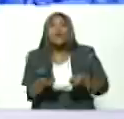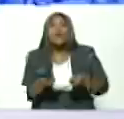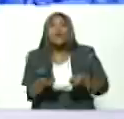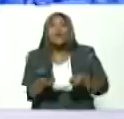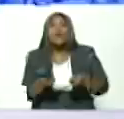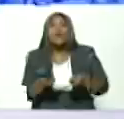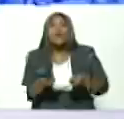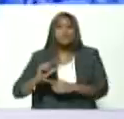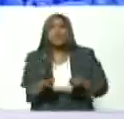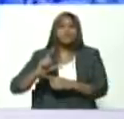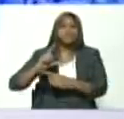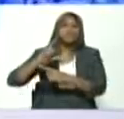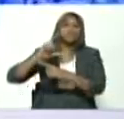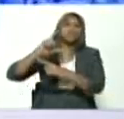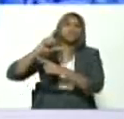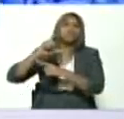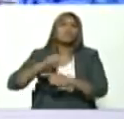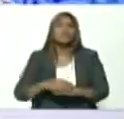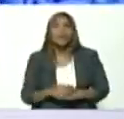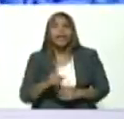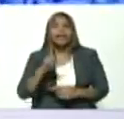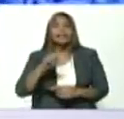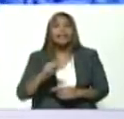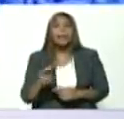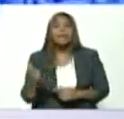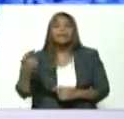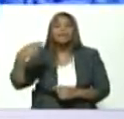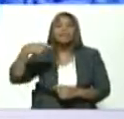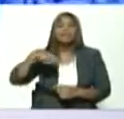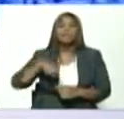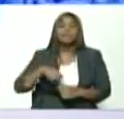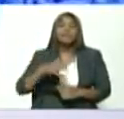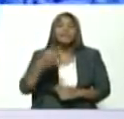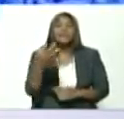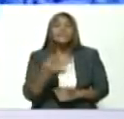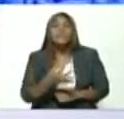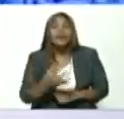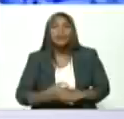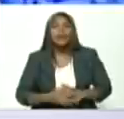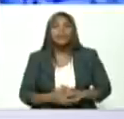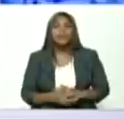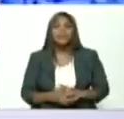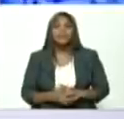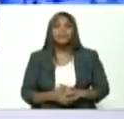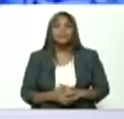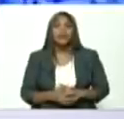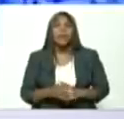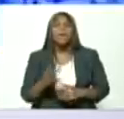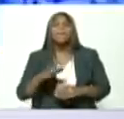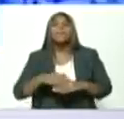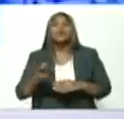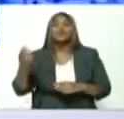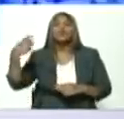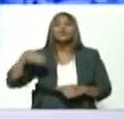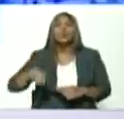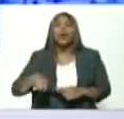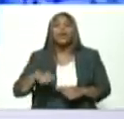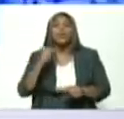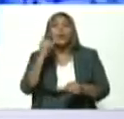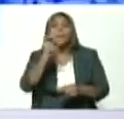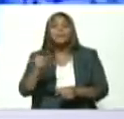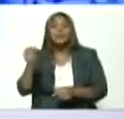inflación y del ingreso concreto real a través del salario de los trabajadores